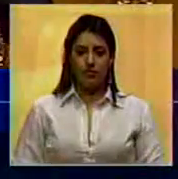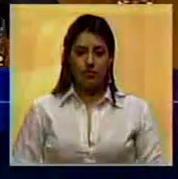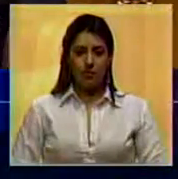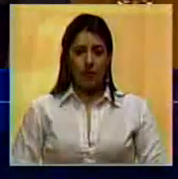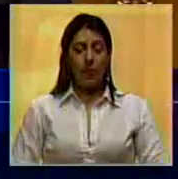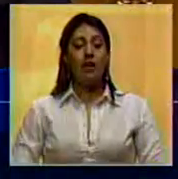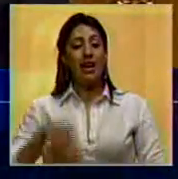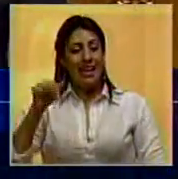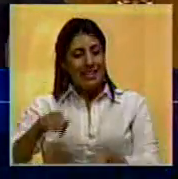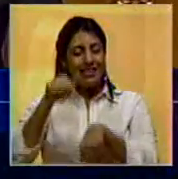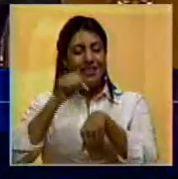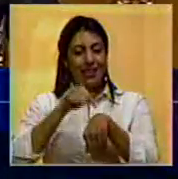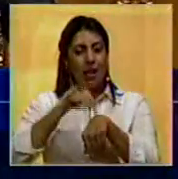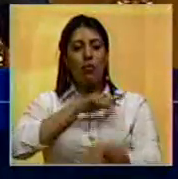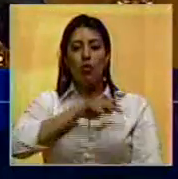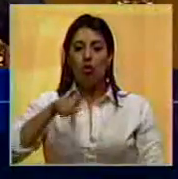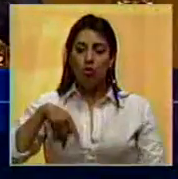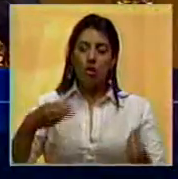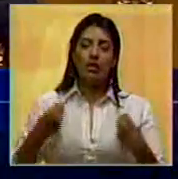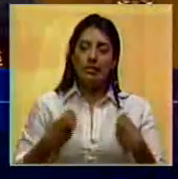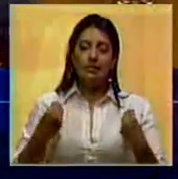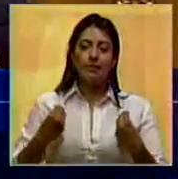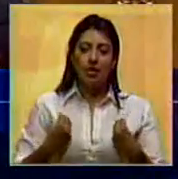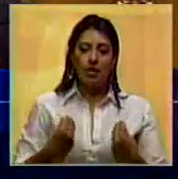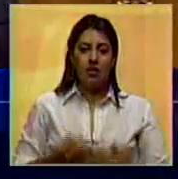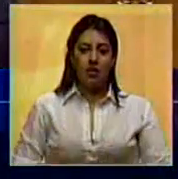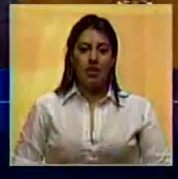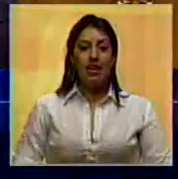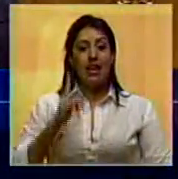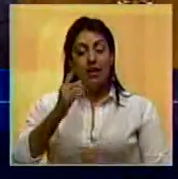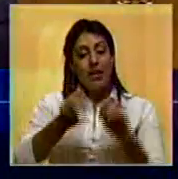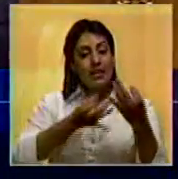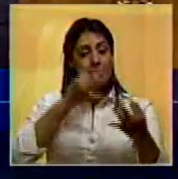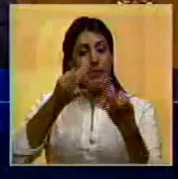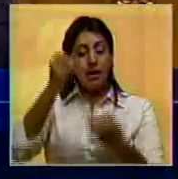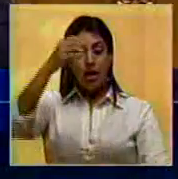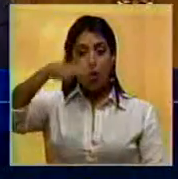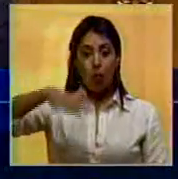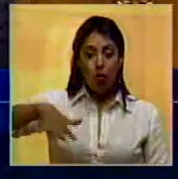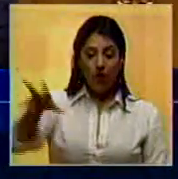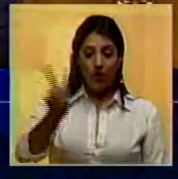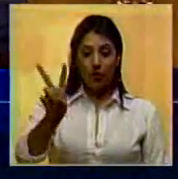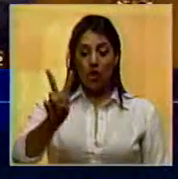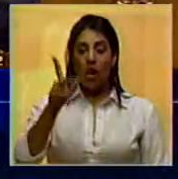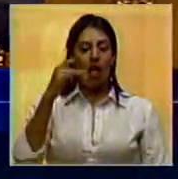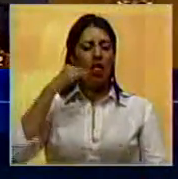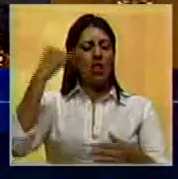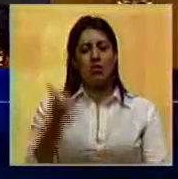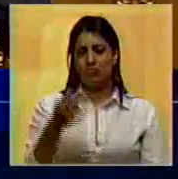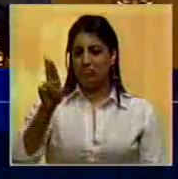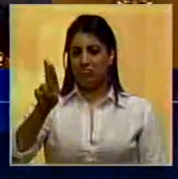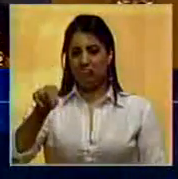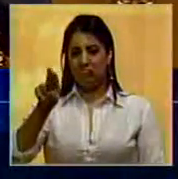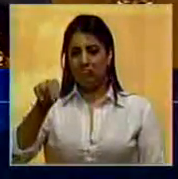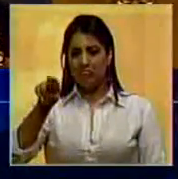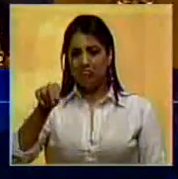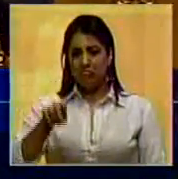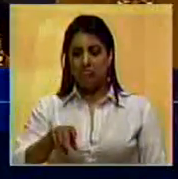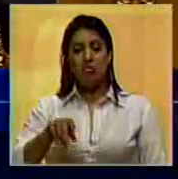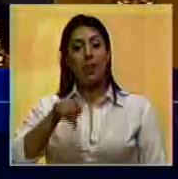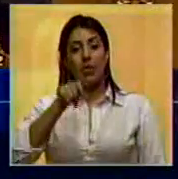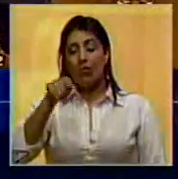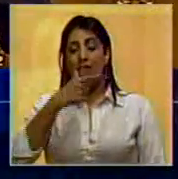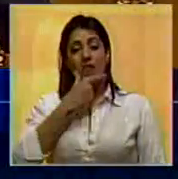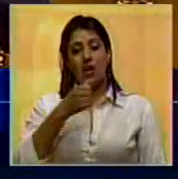de este tiempo que estamos viviendo se dirá que el pueblo venezolano no se rindió no